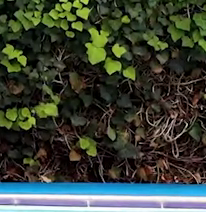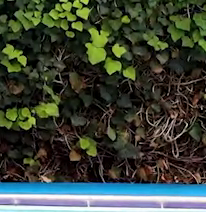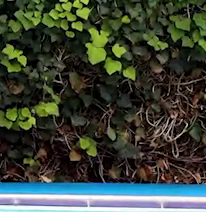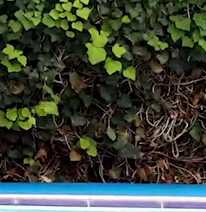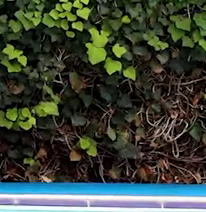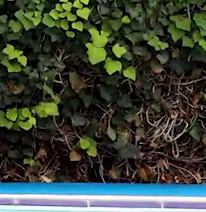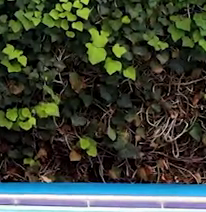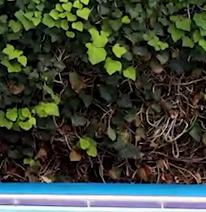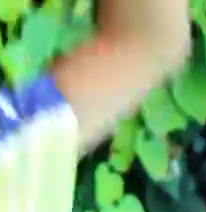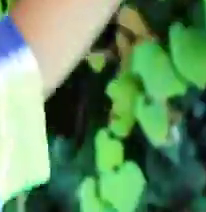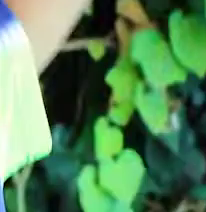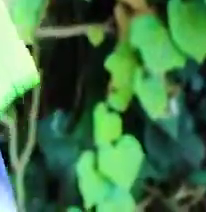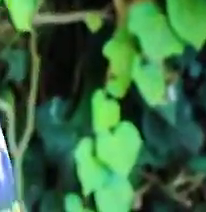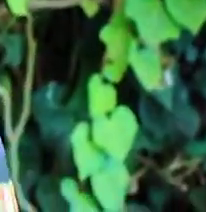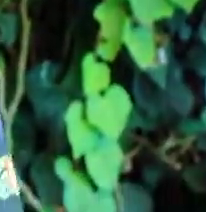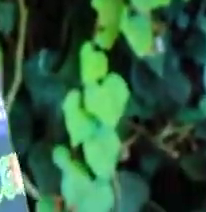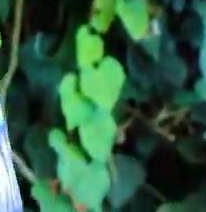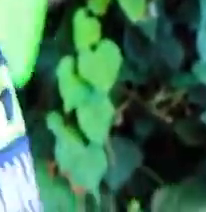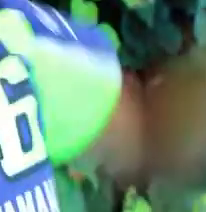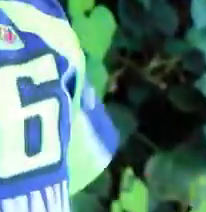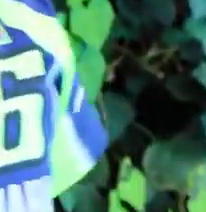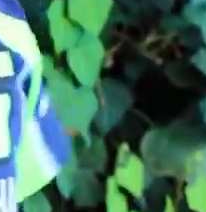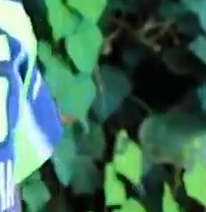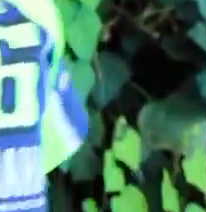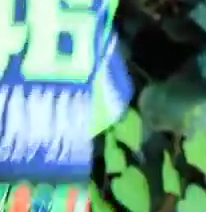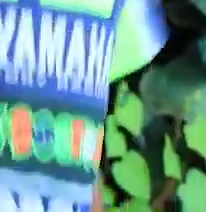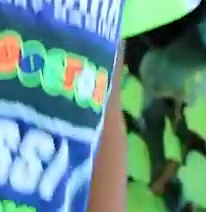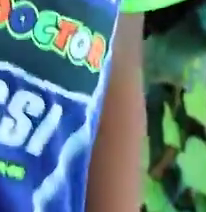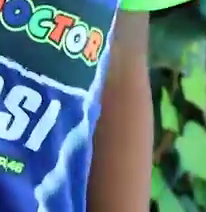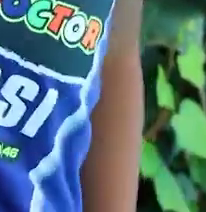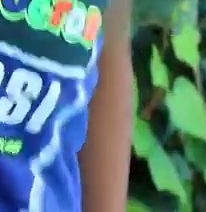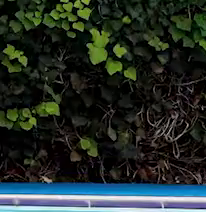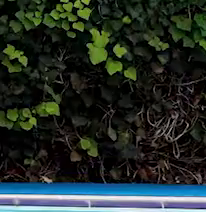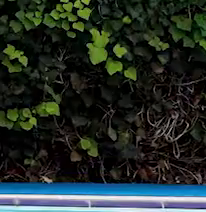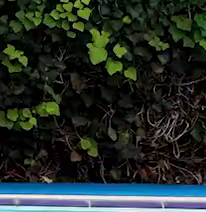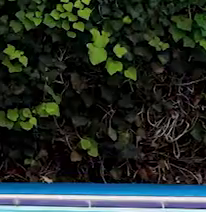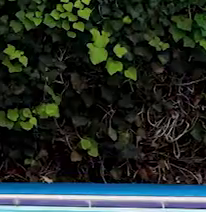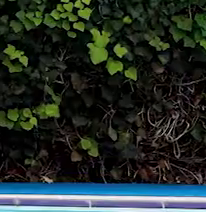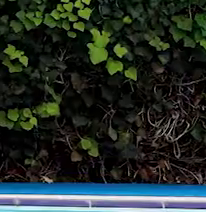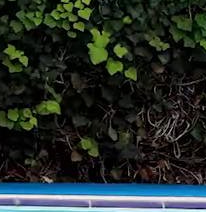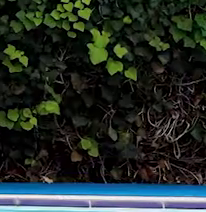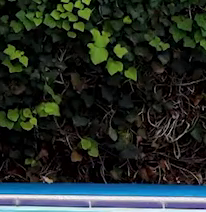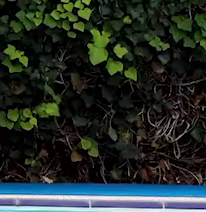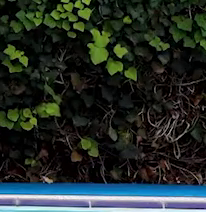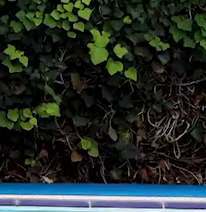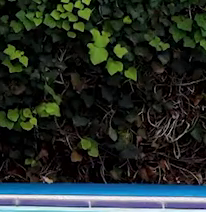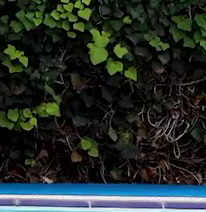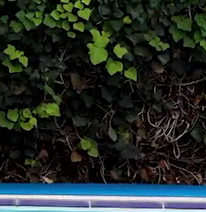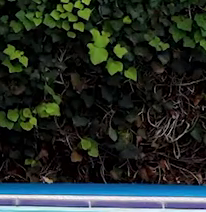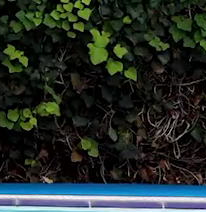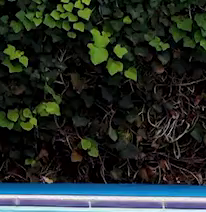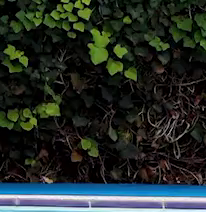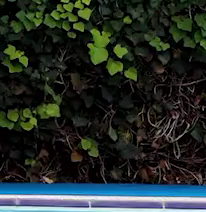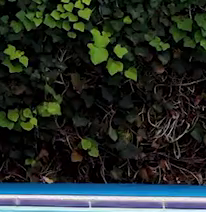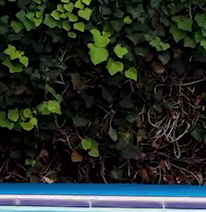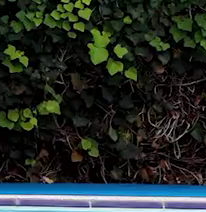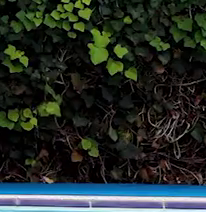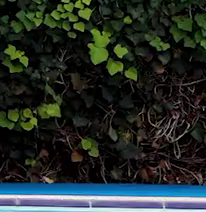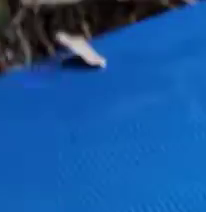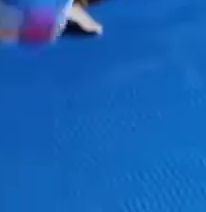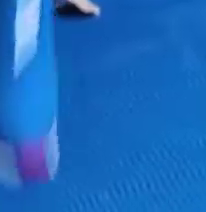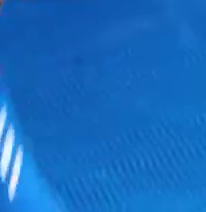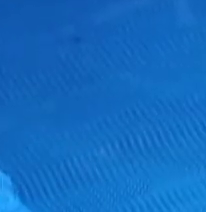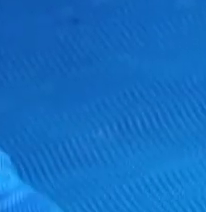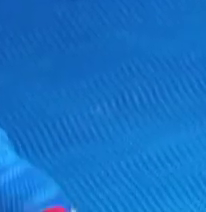Trata de mantener un poco el equilibrio. Eso. Con tu otra mano. De tal manera que te puedas sentir a gusto.